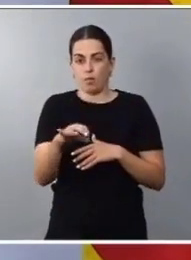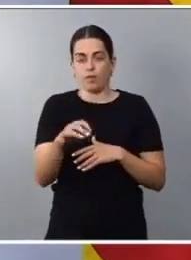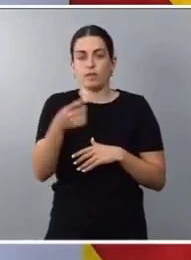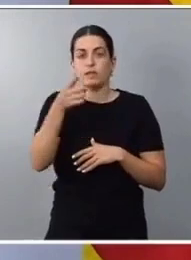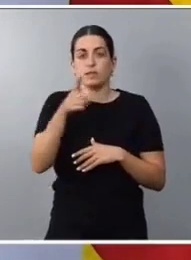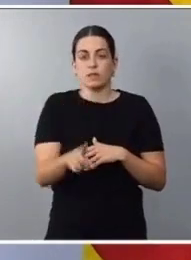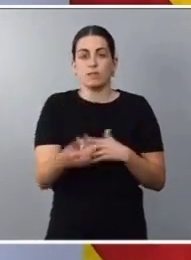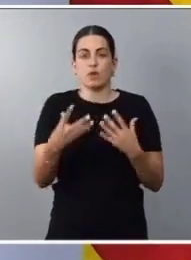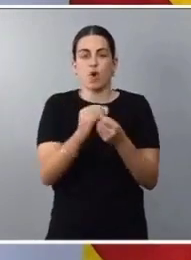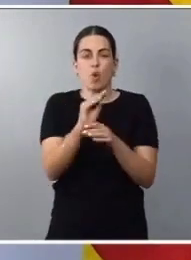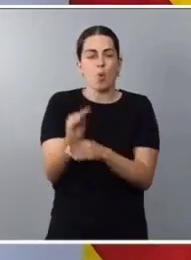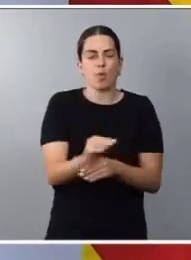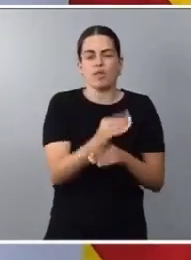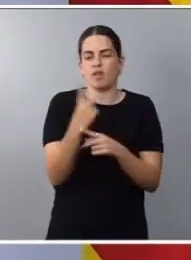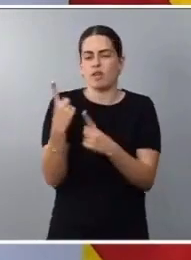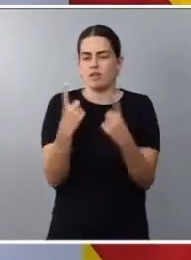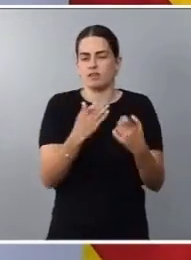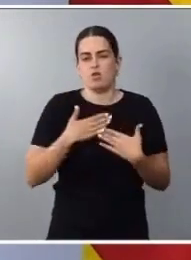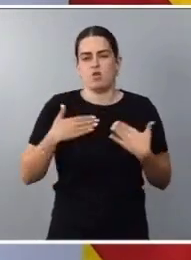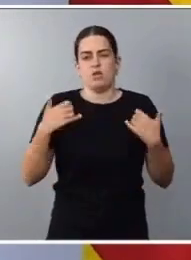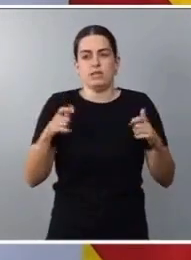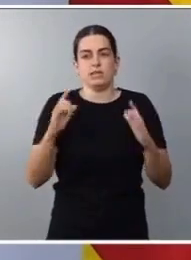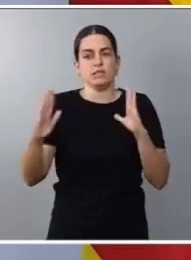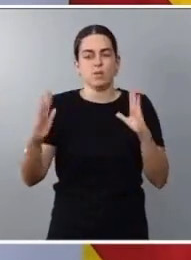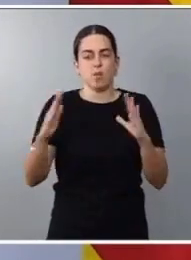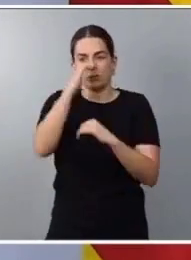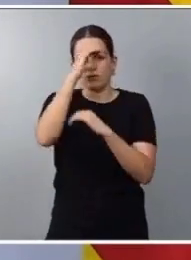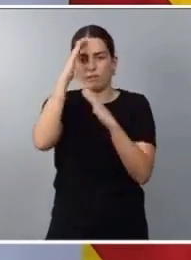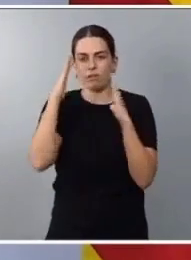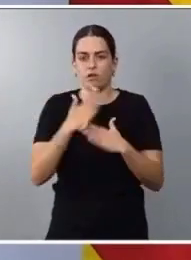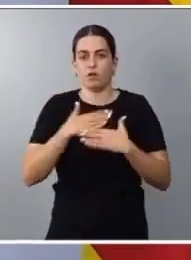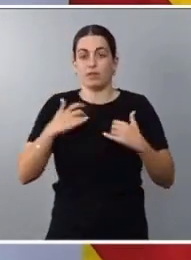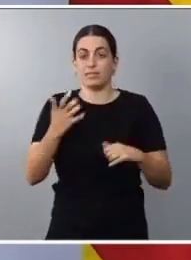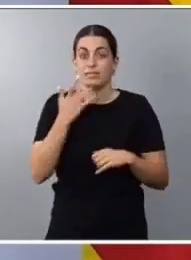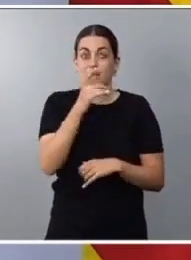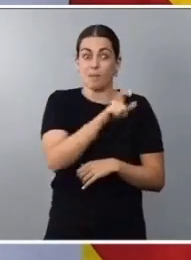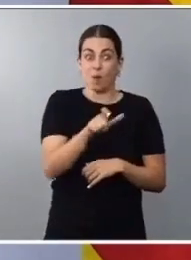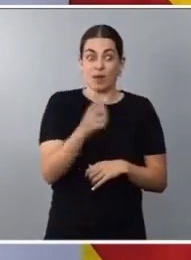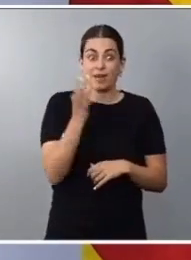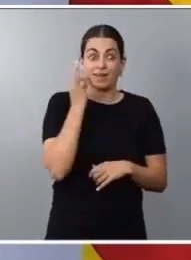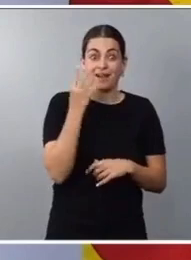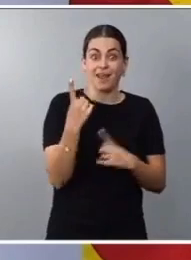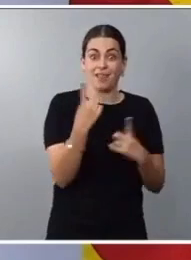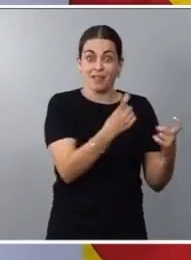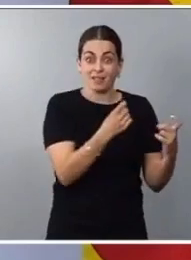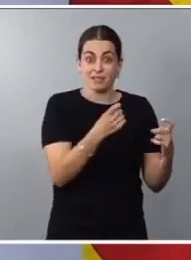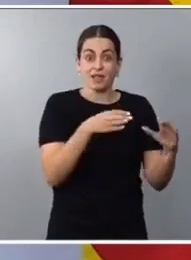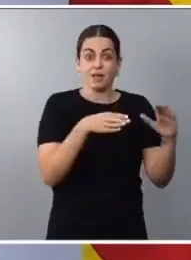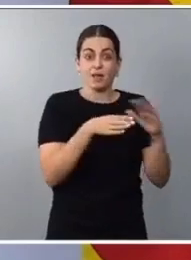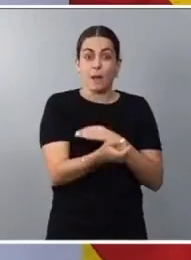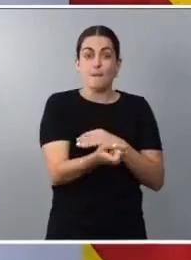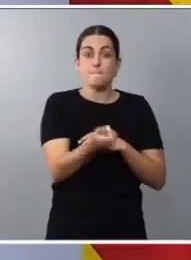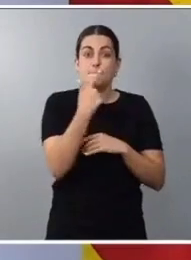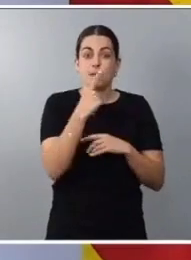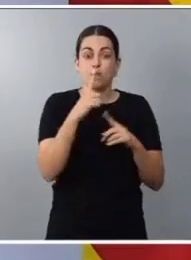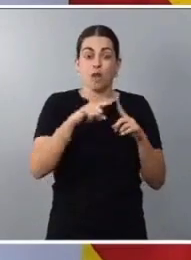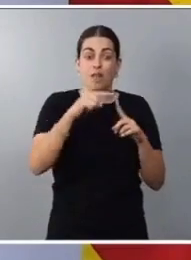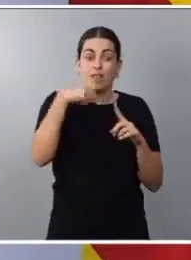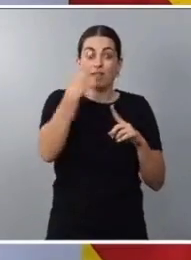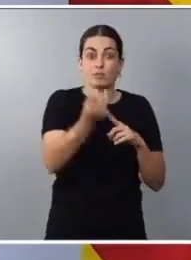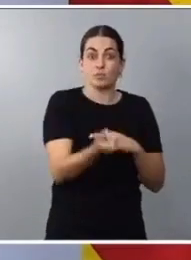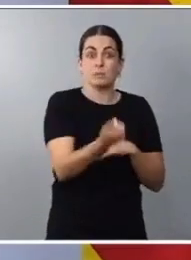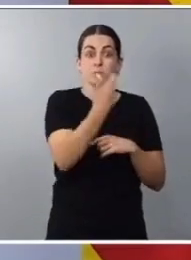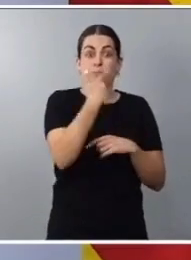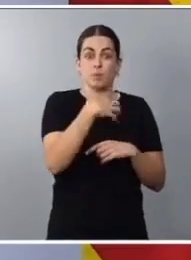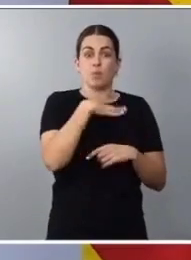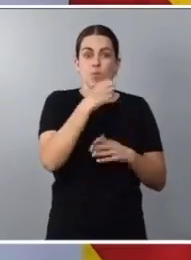cuidados necesarios en ese momento. Y las mujeres que lo necesiten también podrán acceder a la píldora del día después de forma gratuita en sus